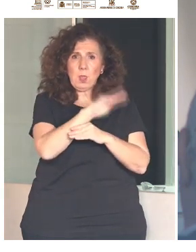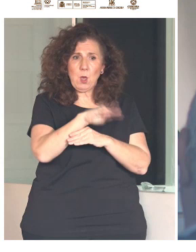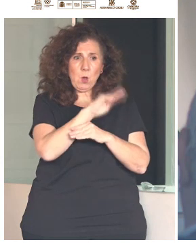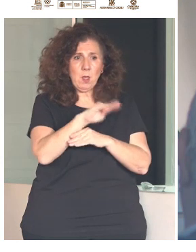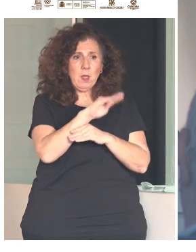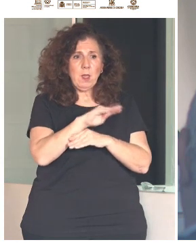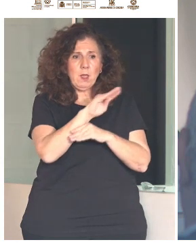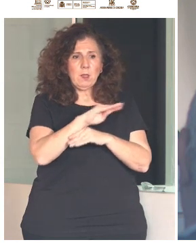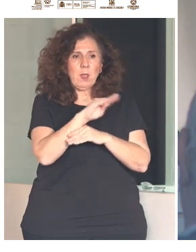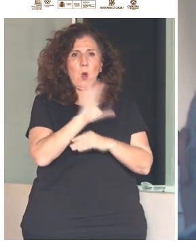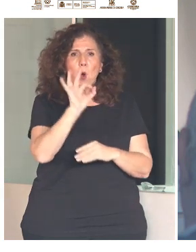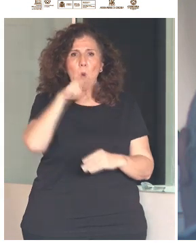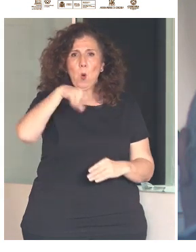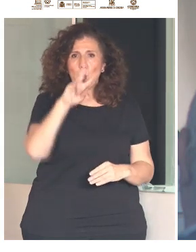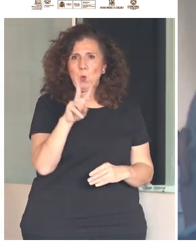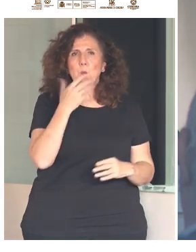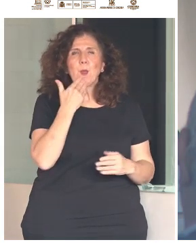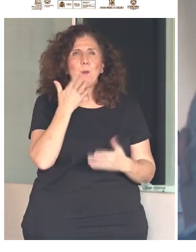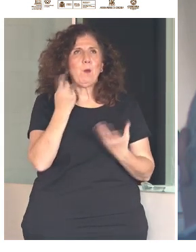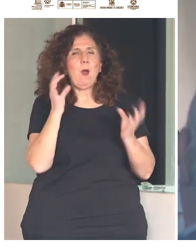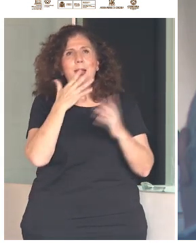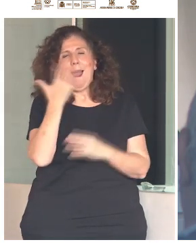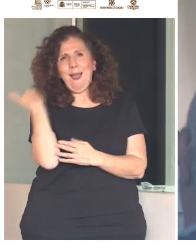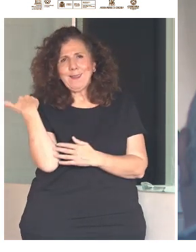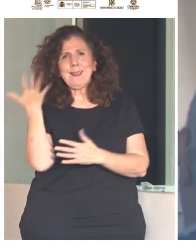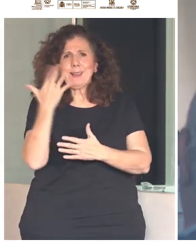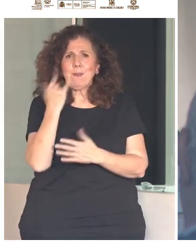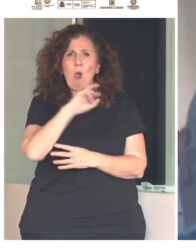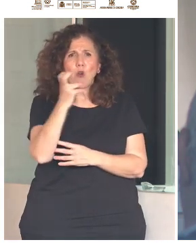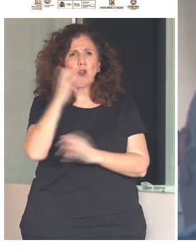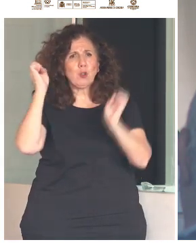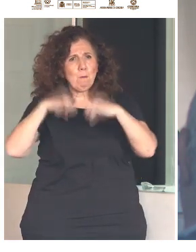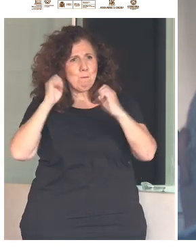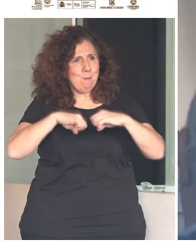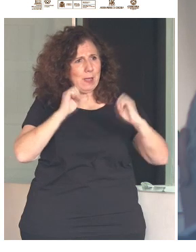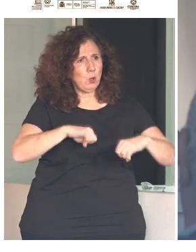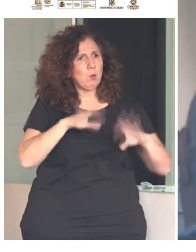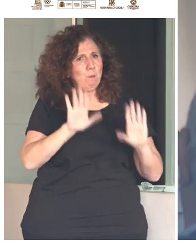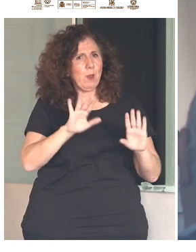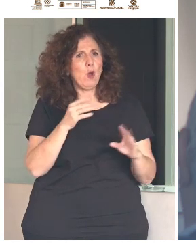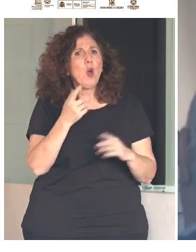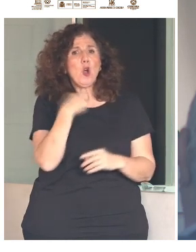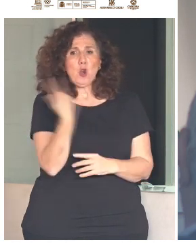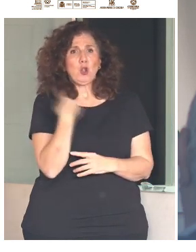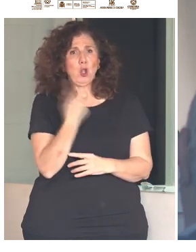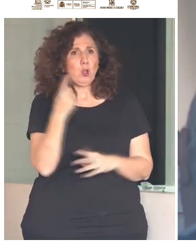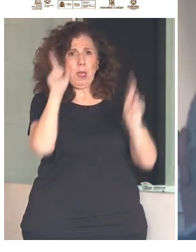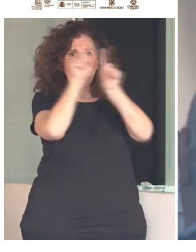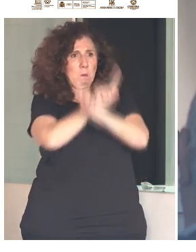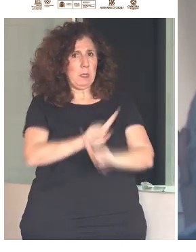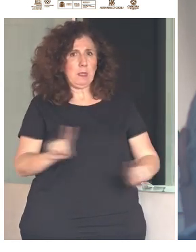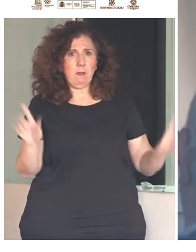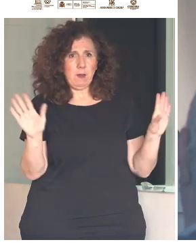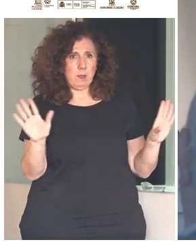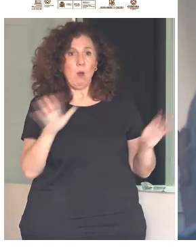como el pacto, el pacto de los derechos civiles, la propia Declaración Universal, pero seguíamos invisibilizados. Por eso, se creyó